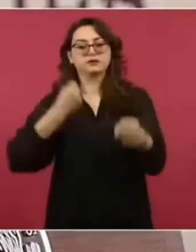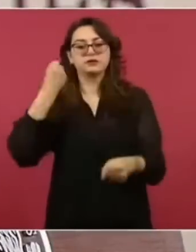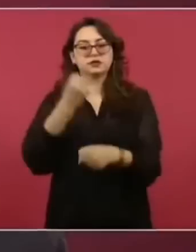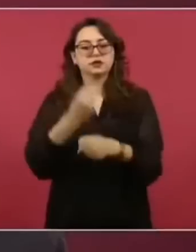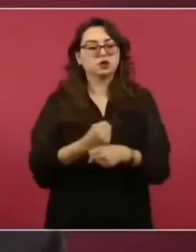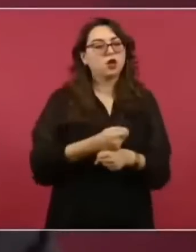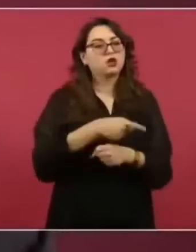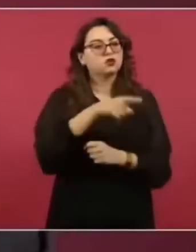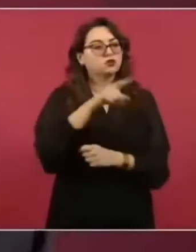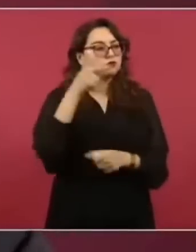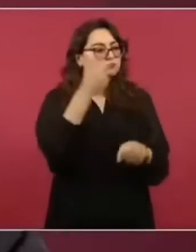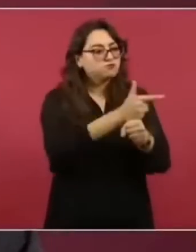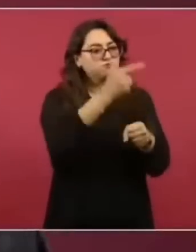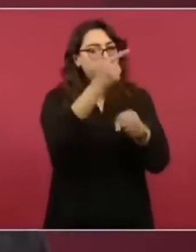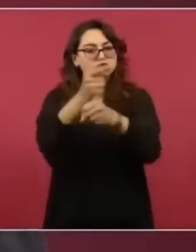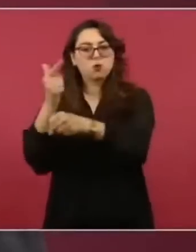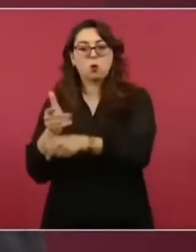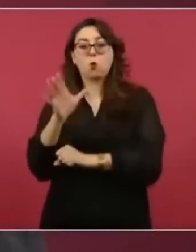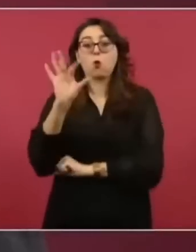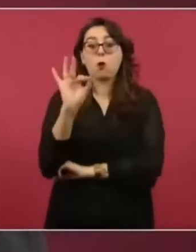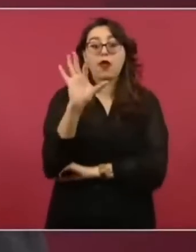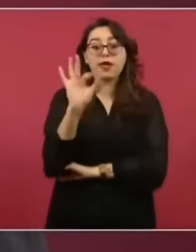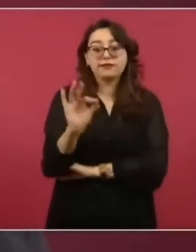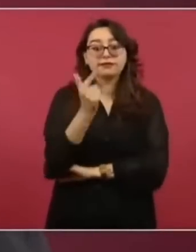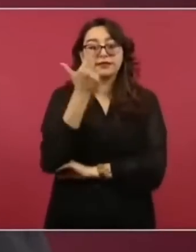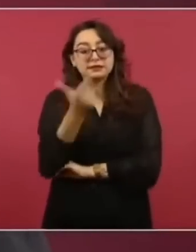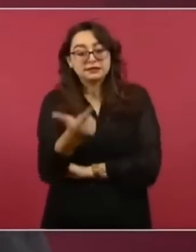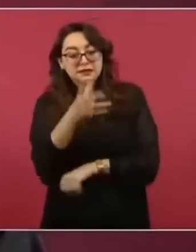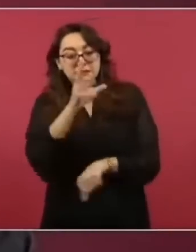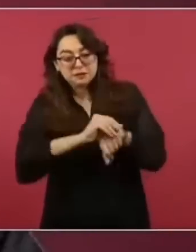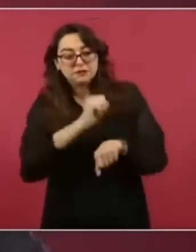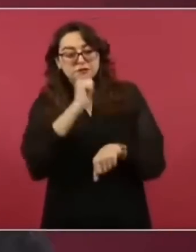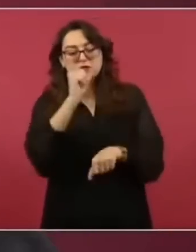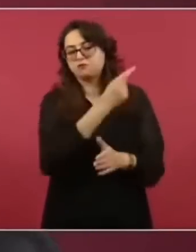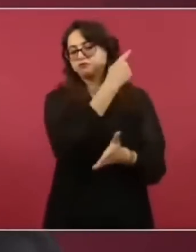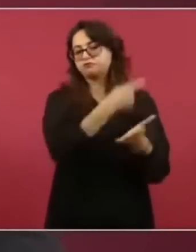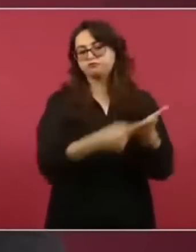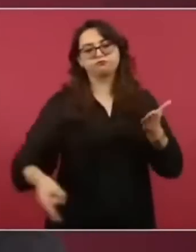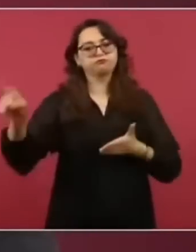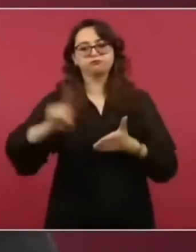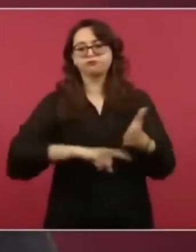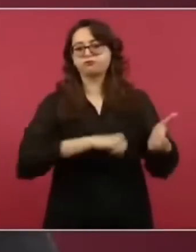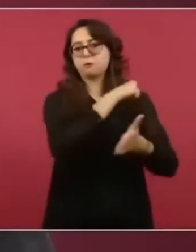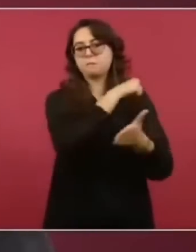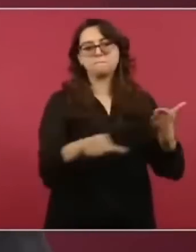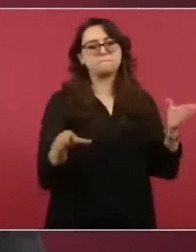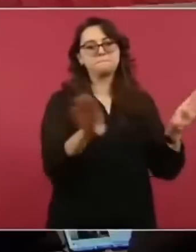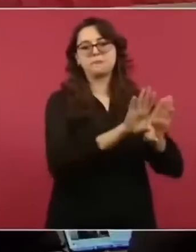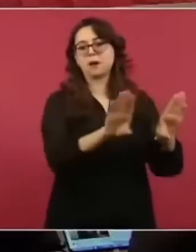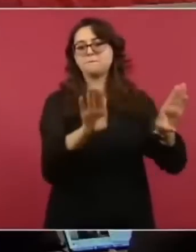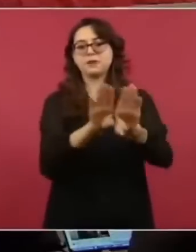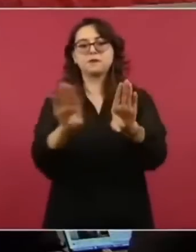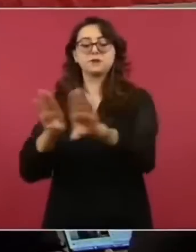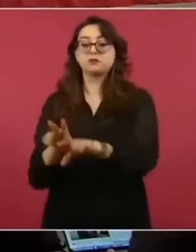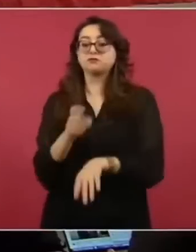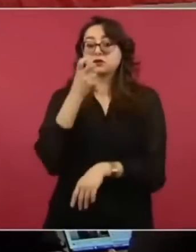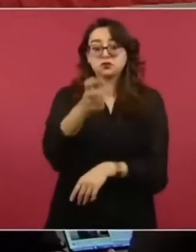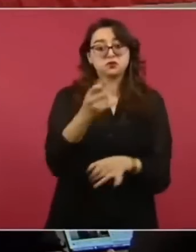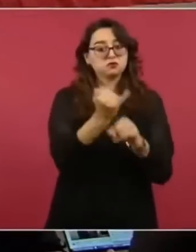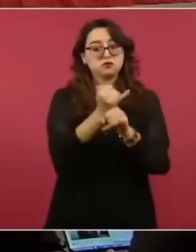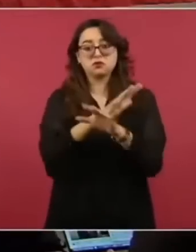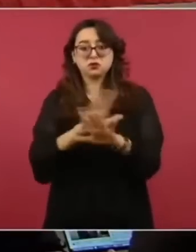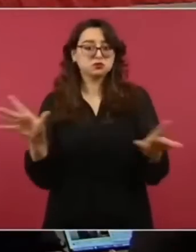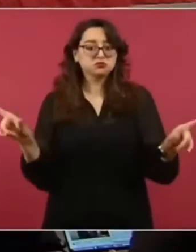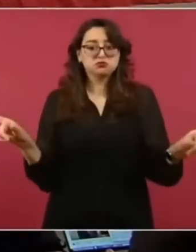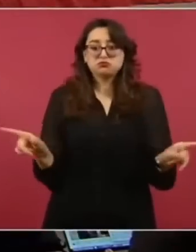irregulares esto es casinos que no tenían ningún permiso de operación fueron ya debidamente clausurados pues sería todo señor